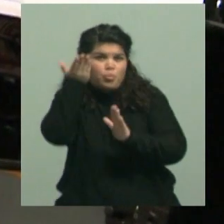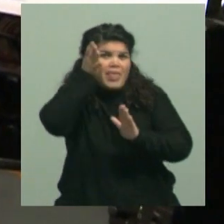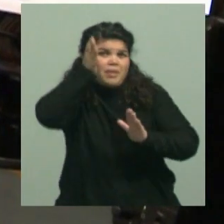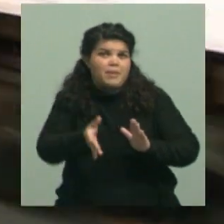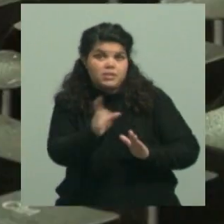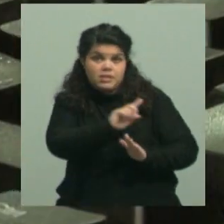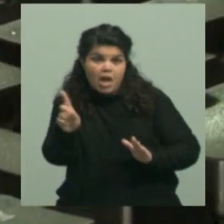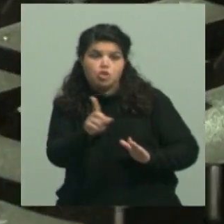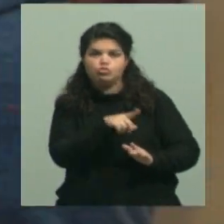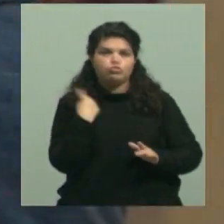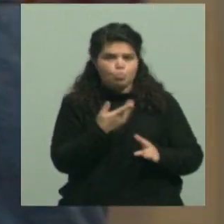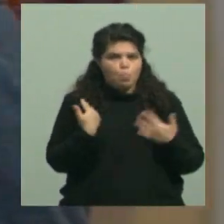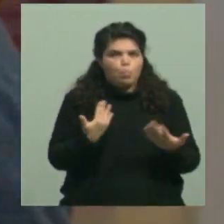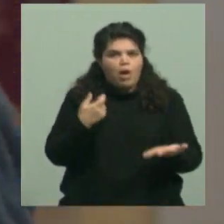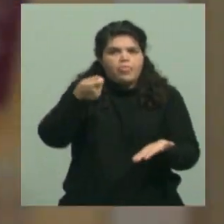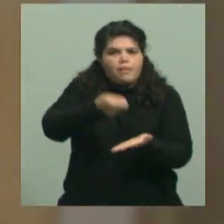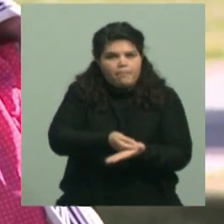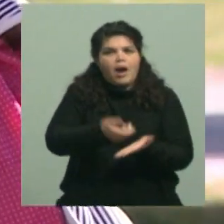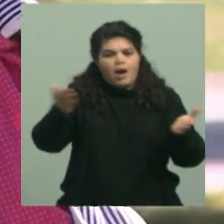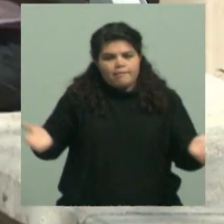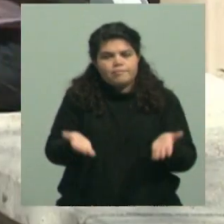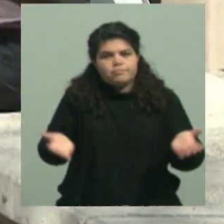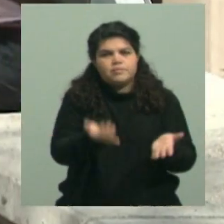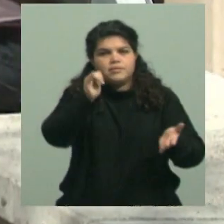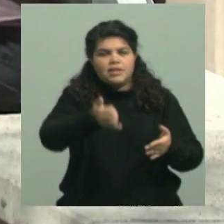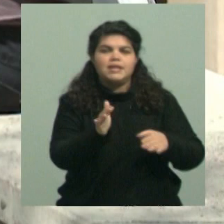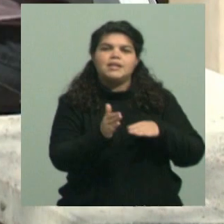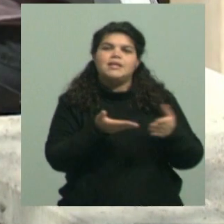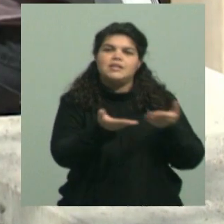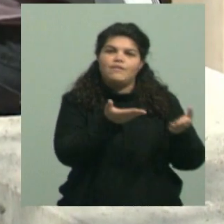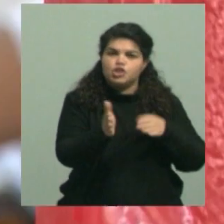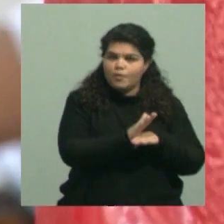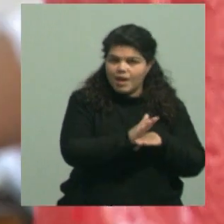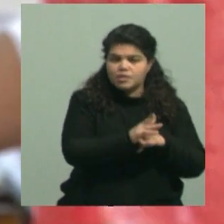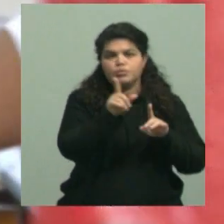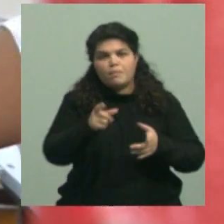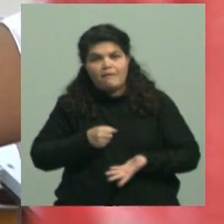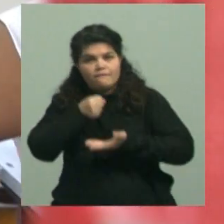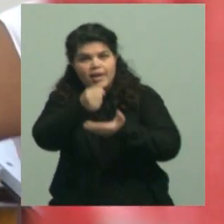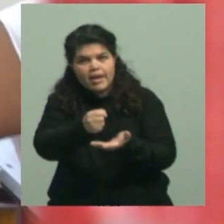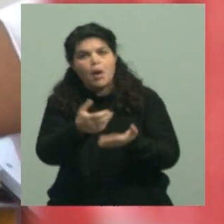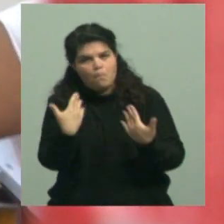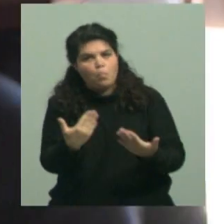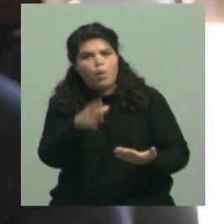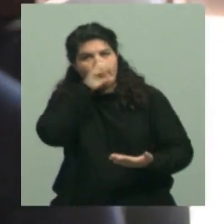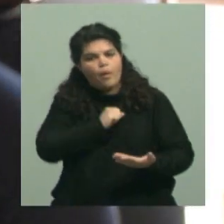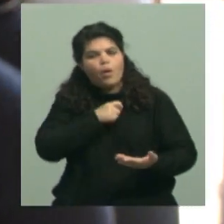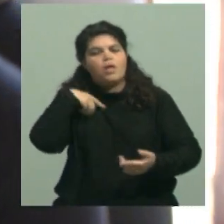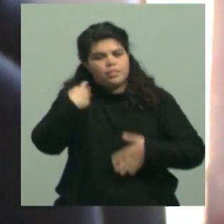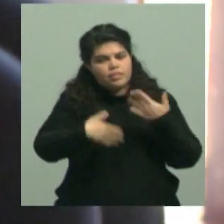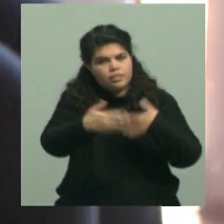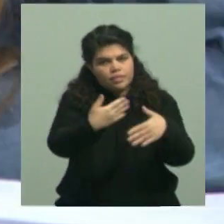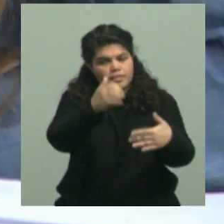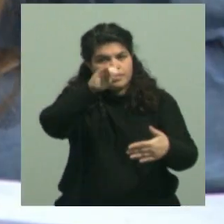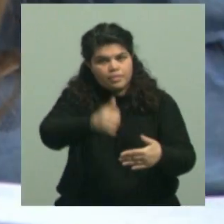necesidades, sobre todo lo que tiene que ver con servicios básicos y el tema de becas. Con el incremento, o